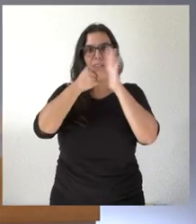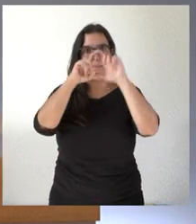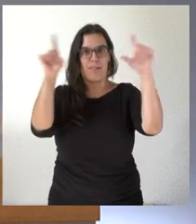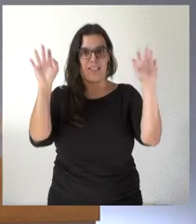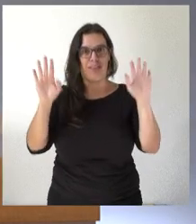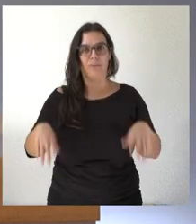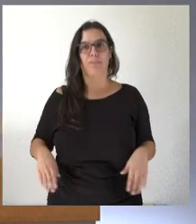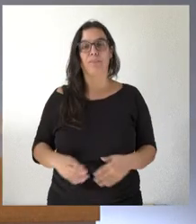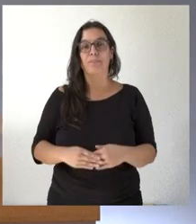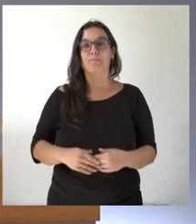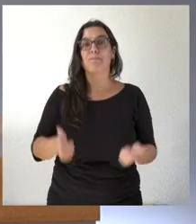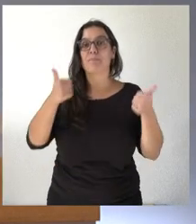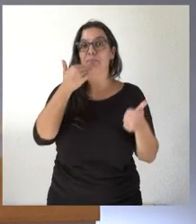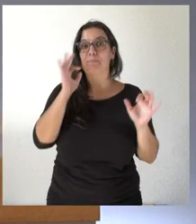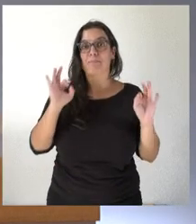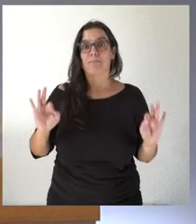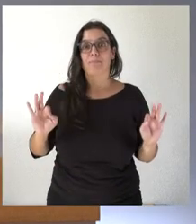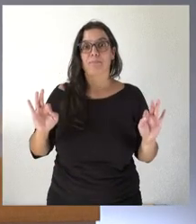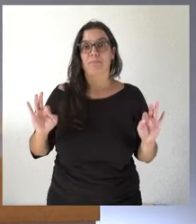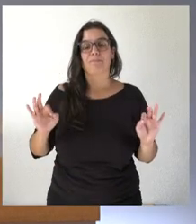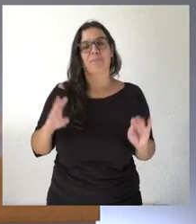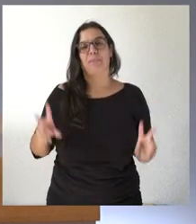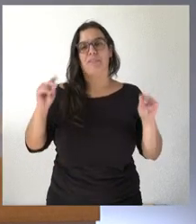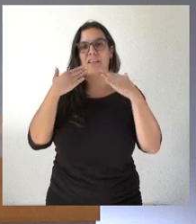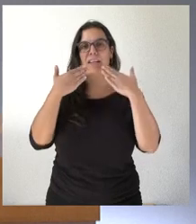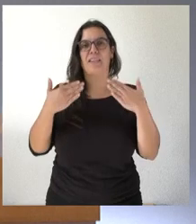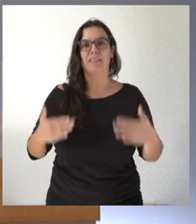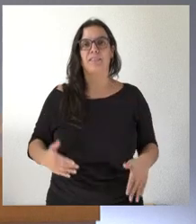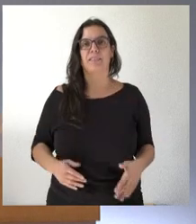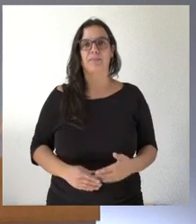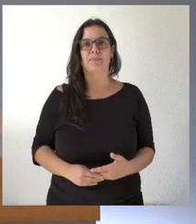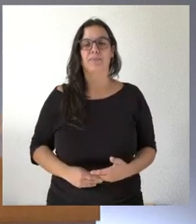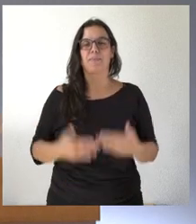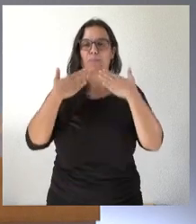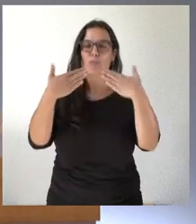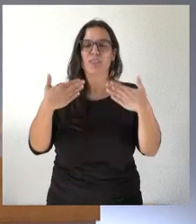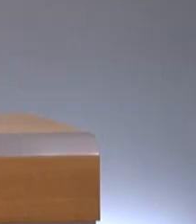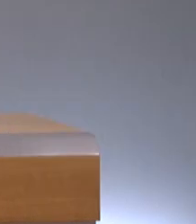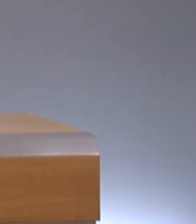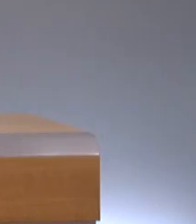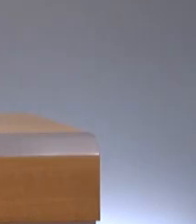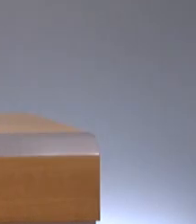¿Alguna pregunta más? Terminamos aquí gracias Muchísimas gracias Gracias Gracias